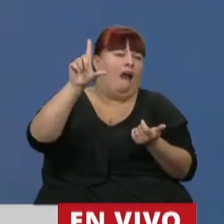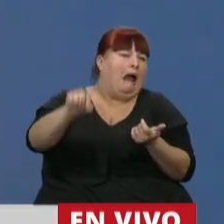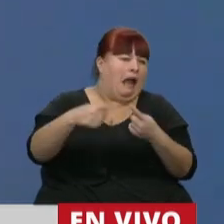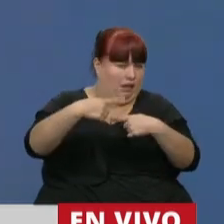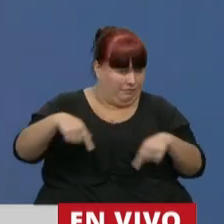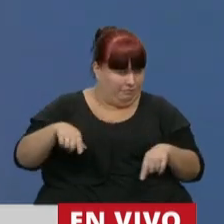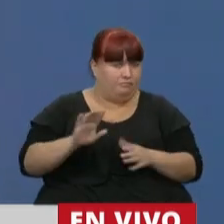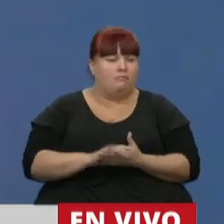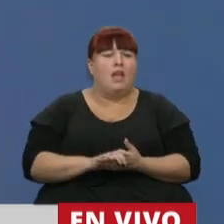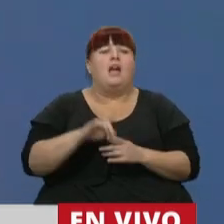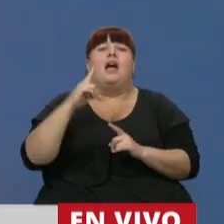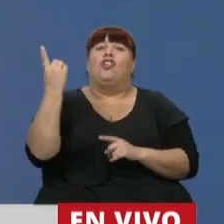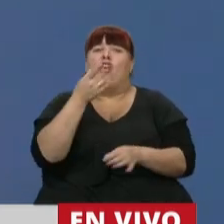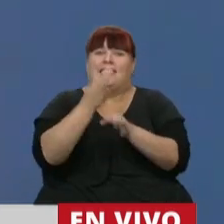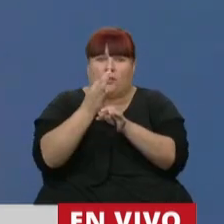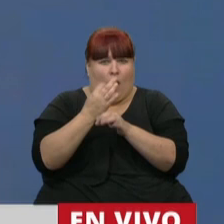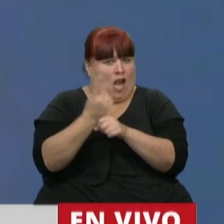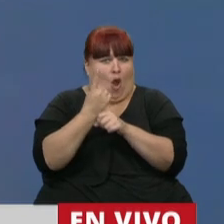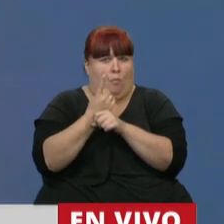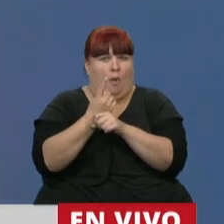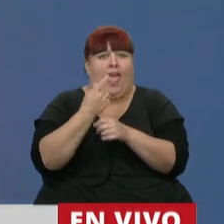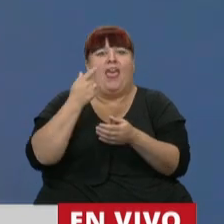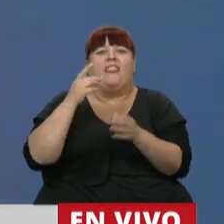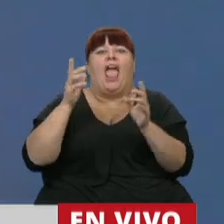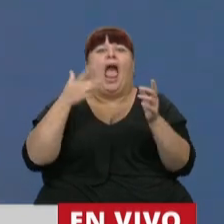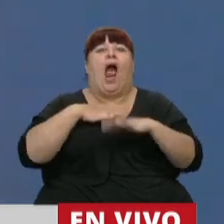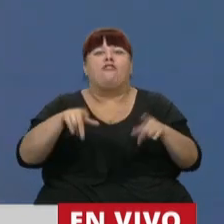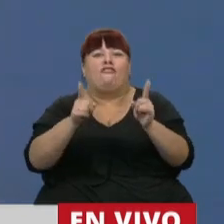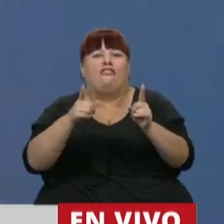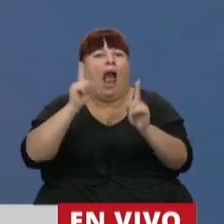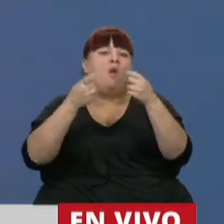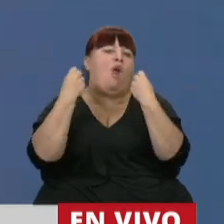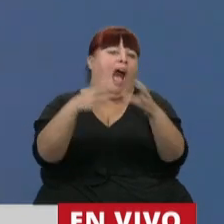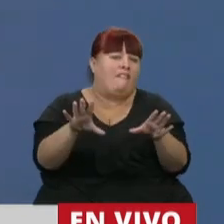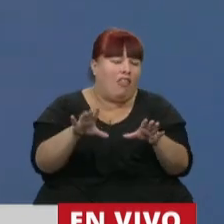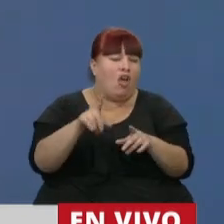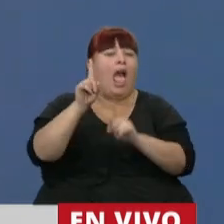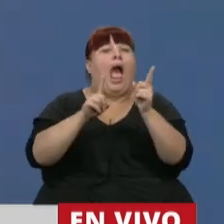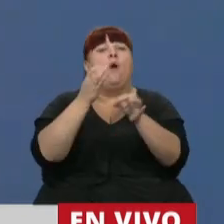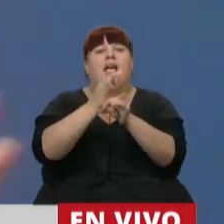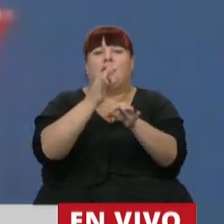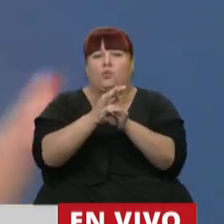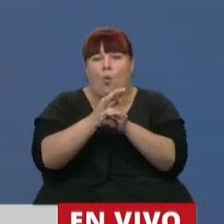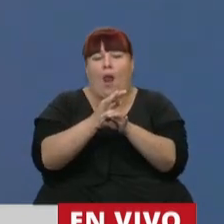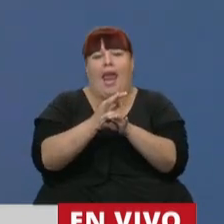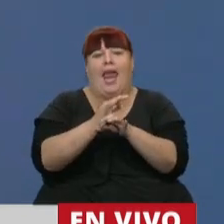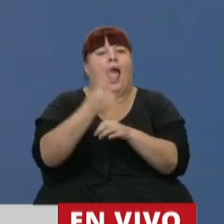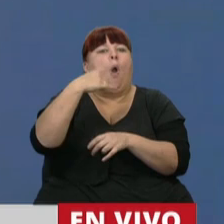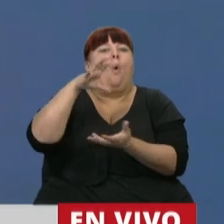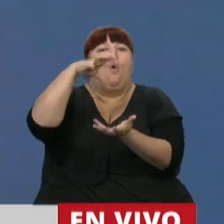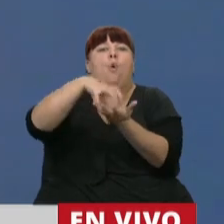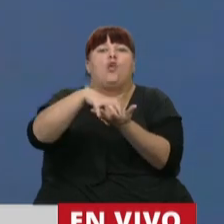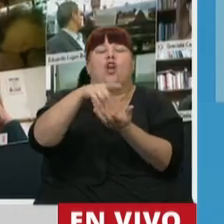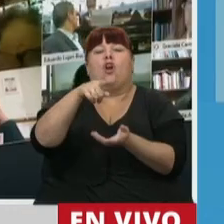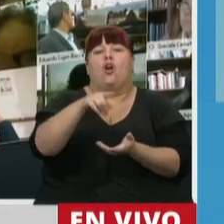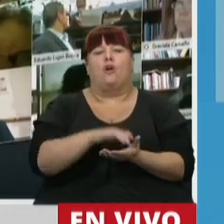escuelas tienen la capacidad de sostener la matriculación y que en esas escuelas allá, donde son el único lugar